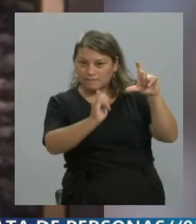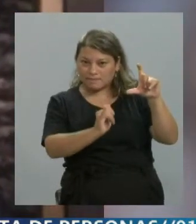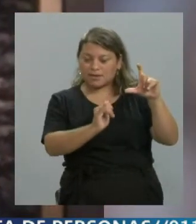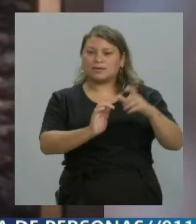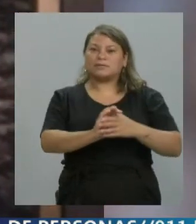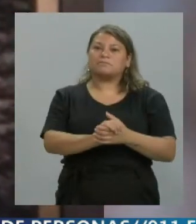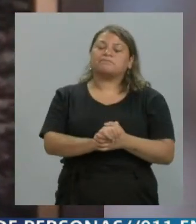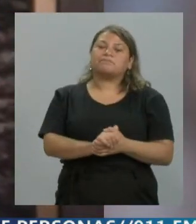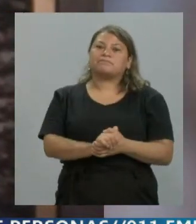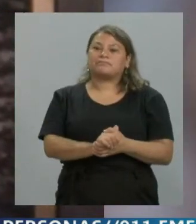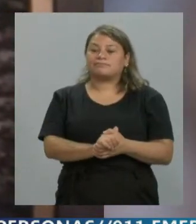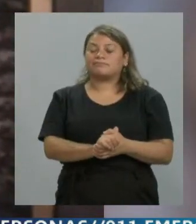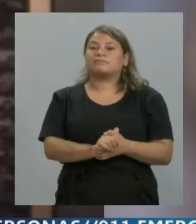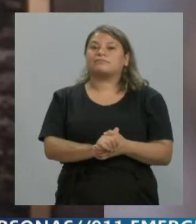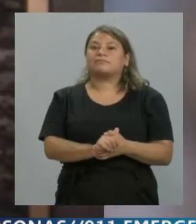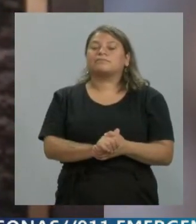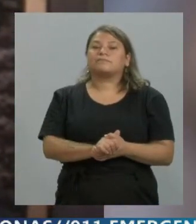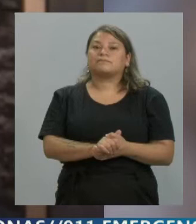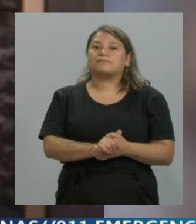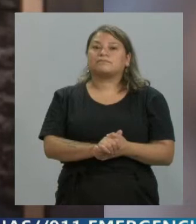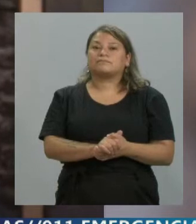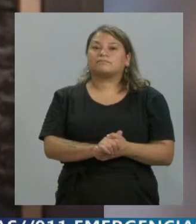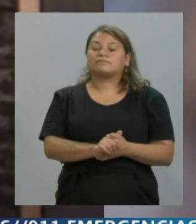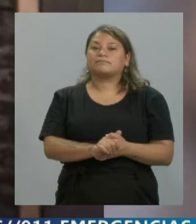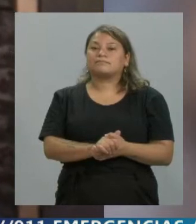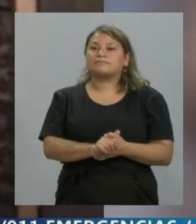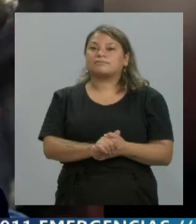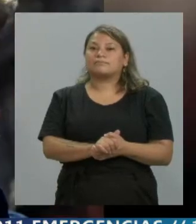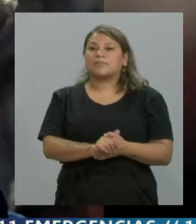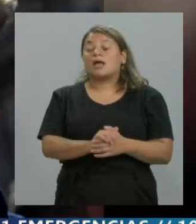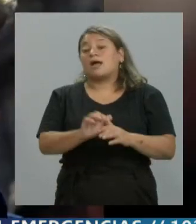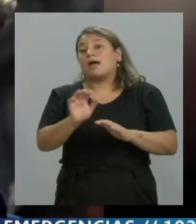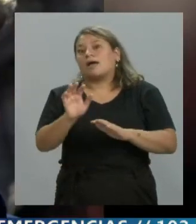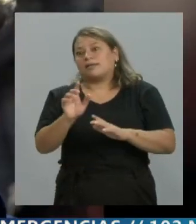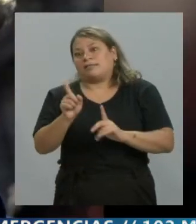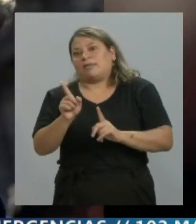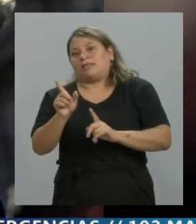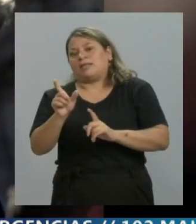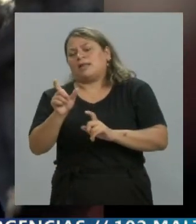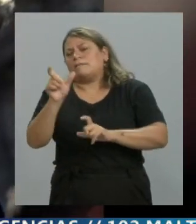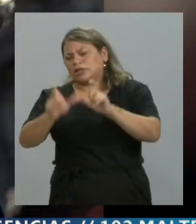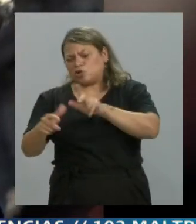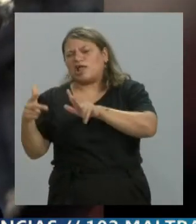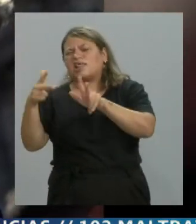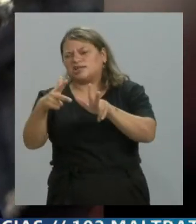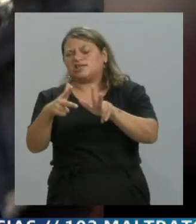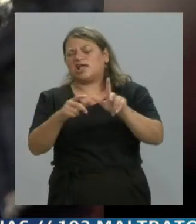cuando hay gente que dice que el epígrafe era el gran traidor de la fotografía.